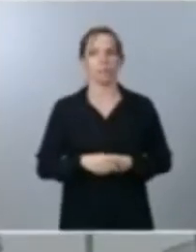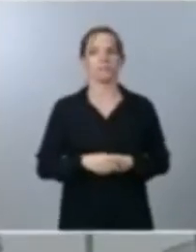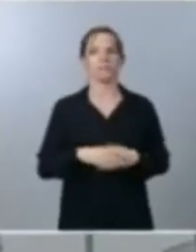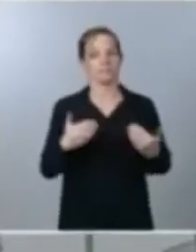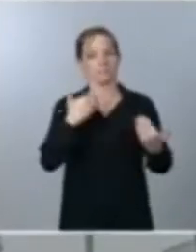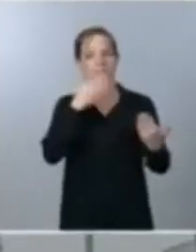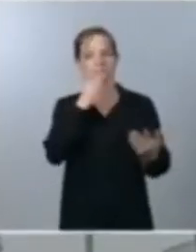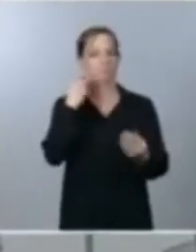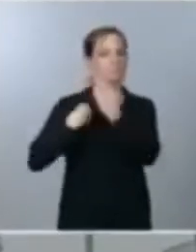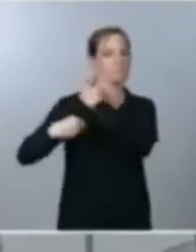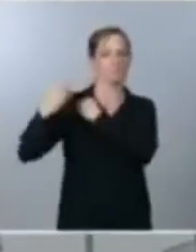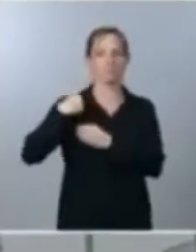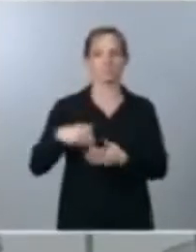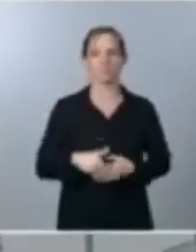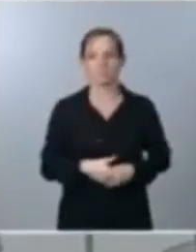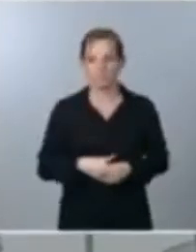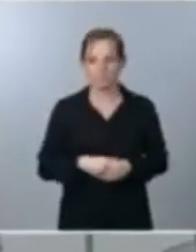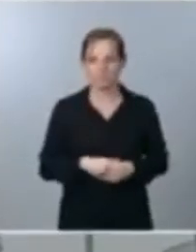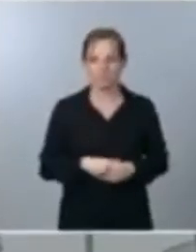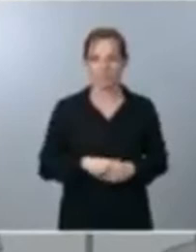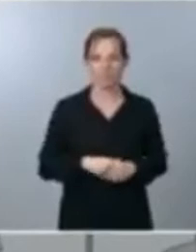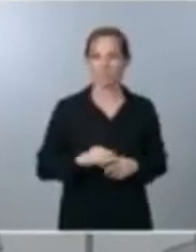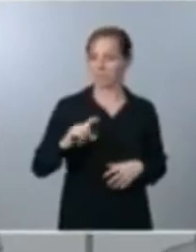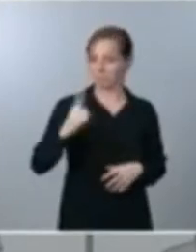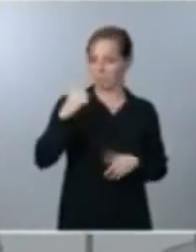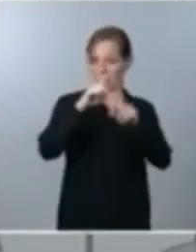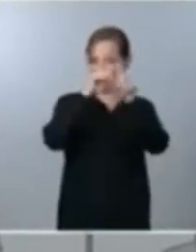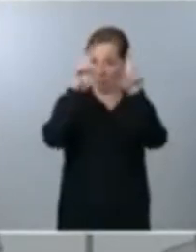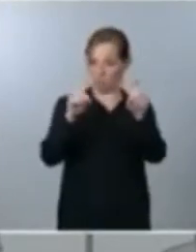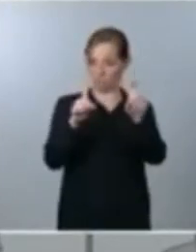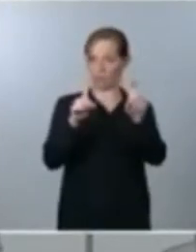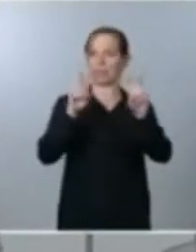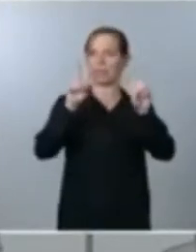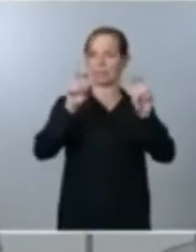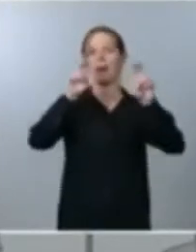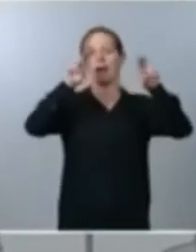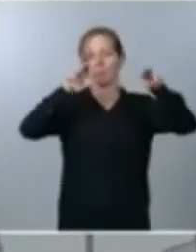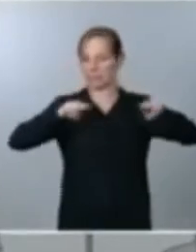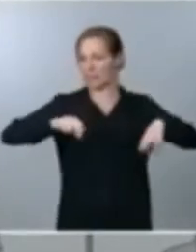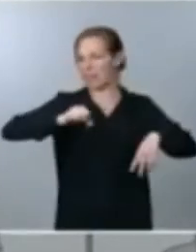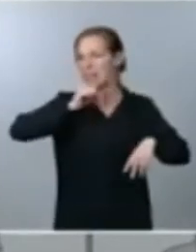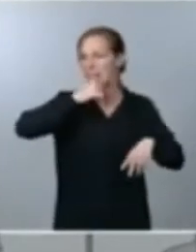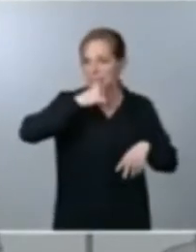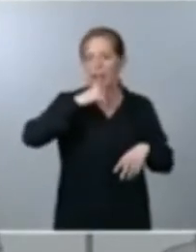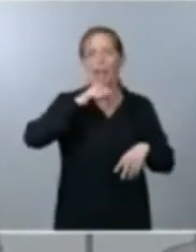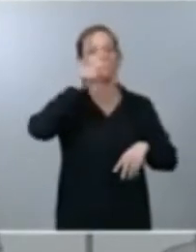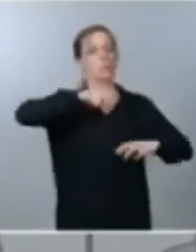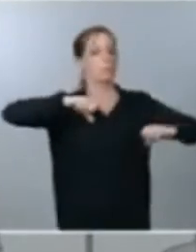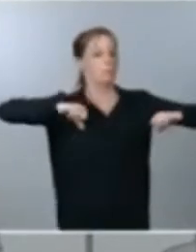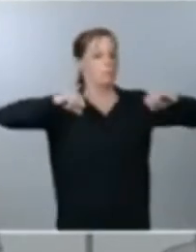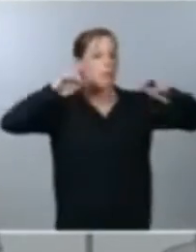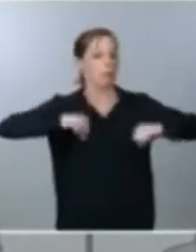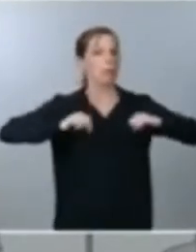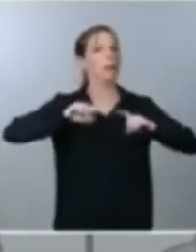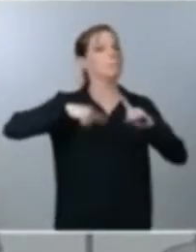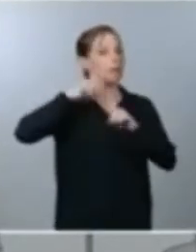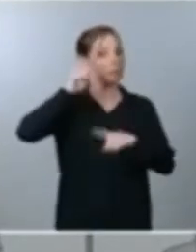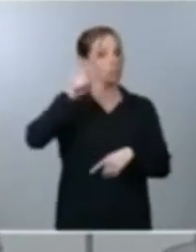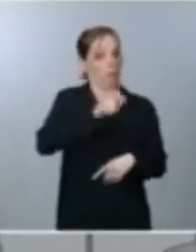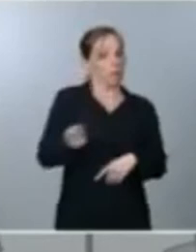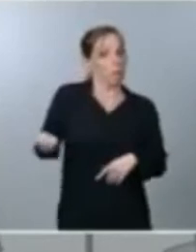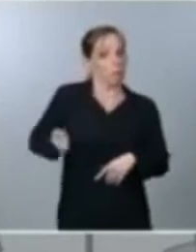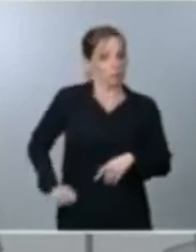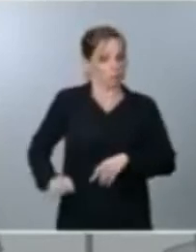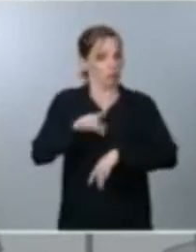relación con la primera de las cuestiones que usted decía las residencias de ancianos los mayores y también los profesionales sanitarios bueno yo creo que es